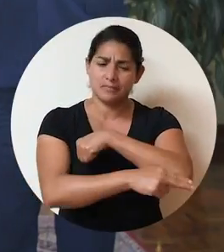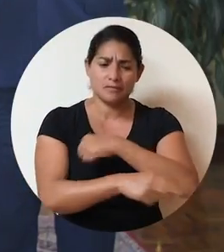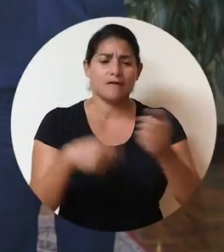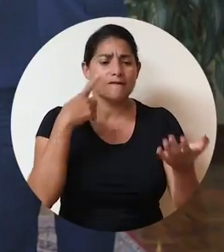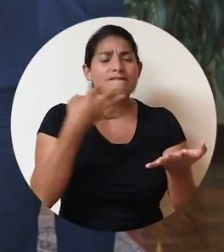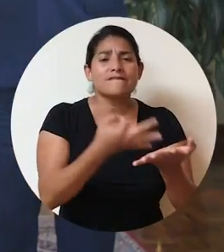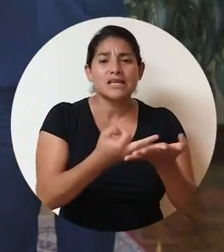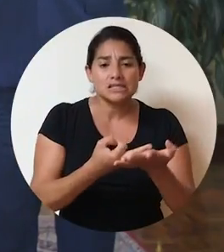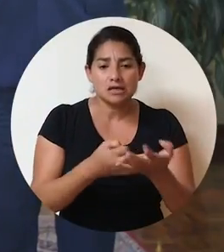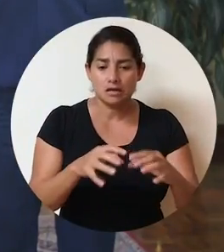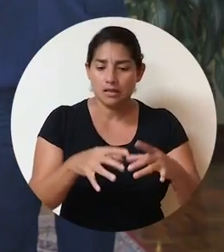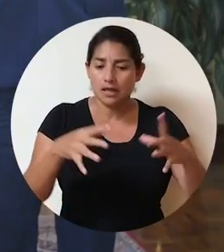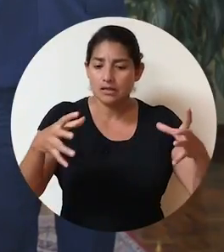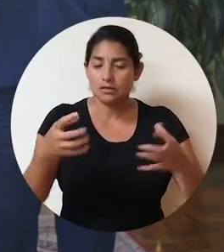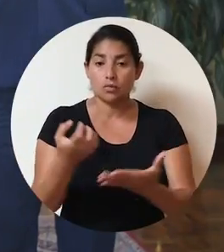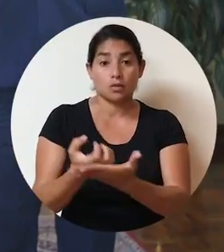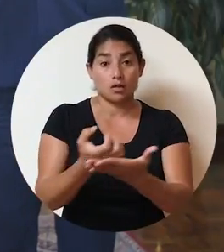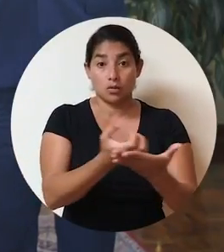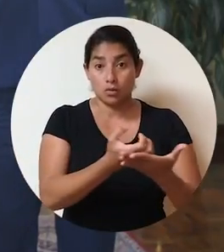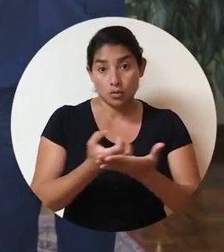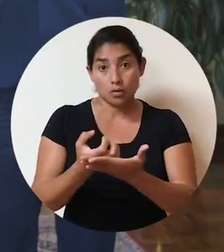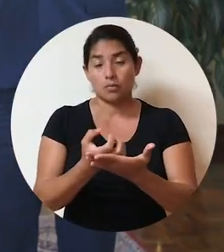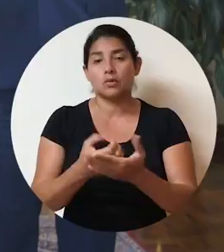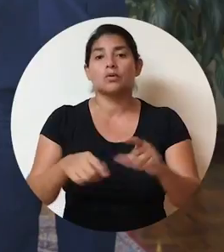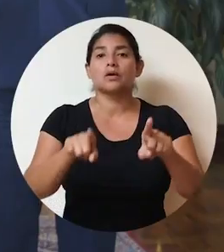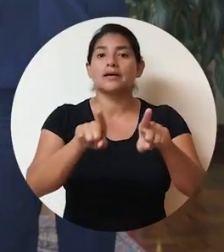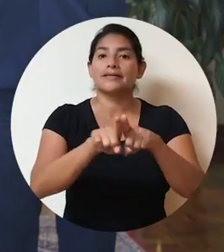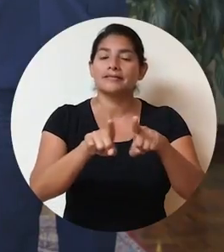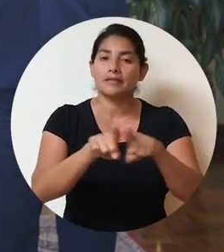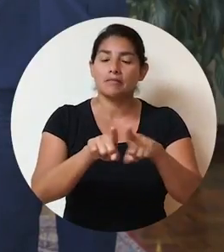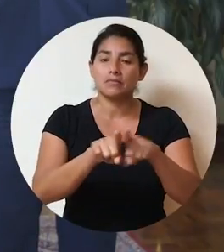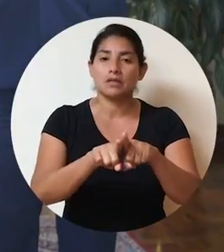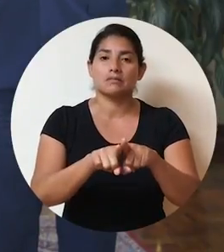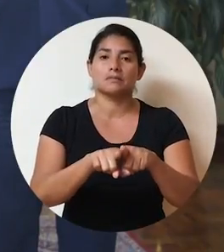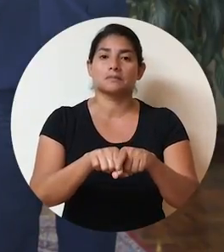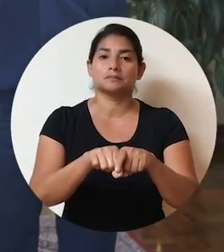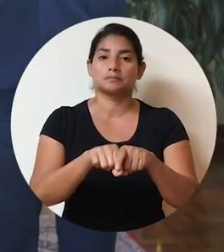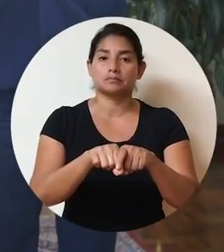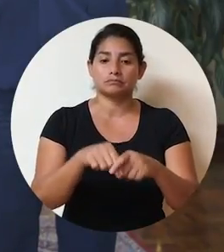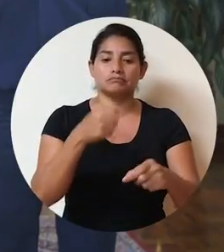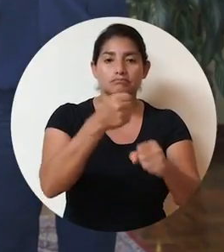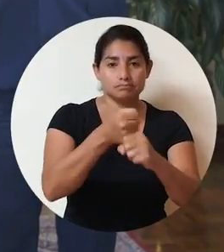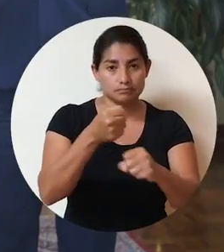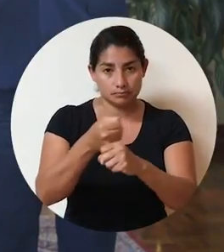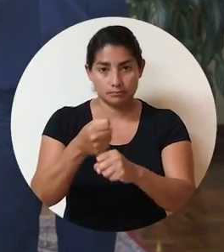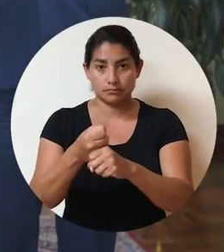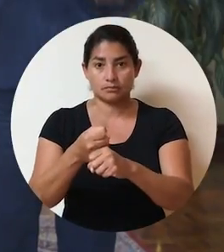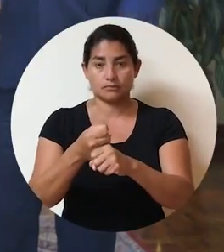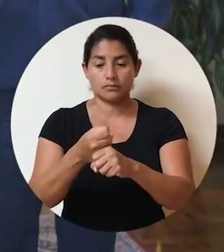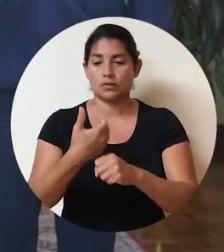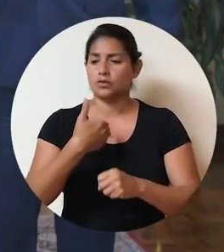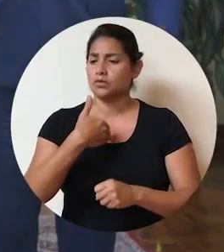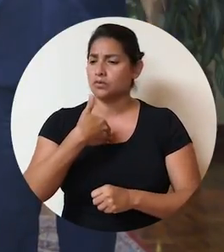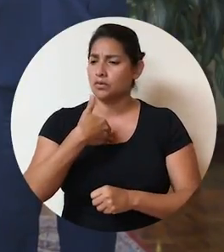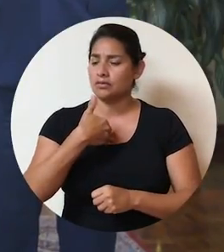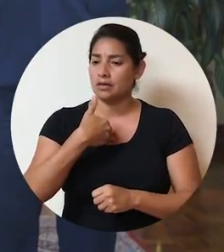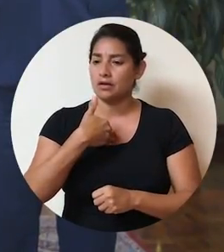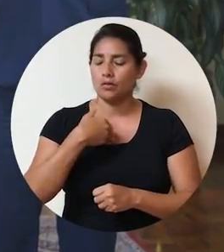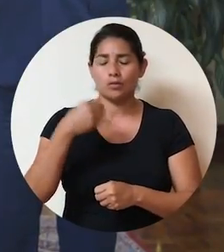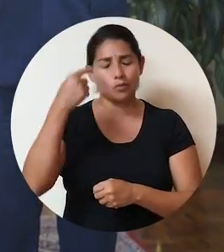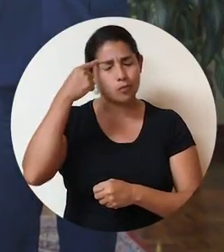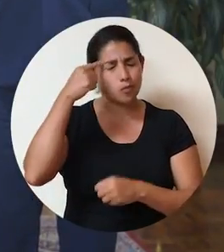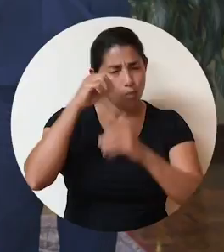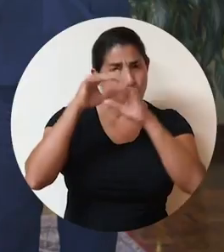fiscal de crecimiento económico y consecuentemente de empleo. Tengo